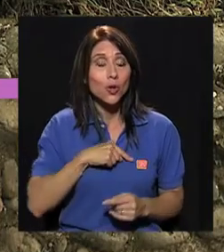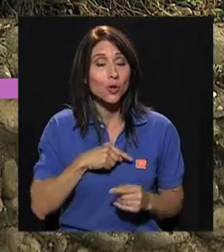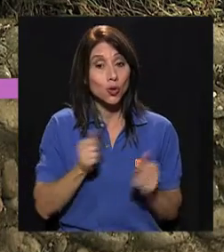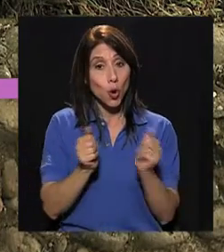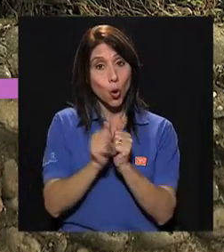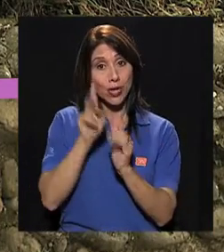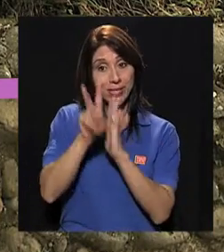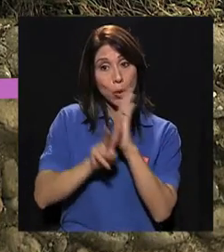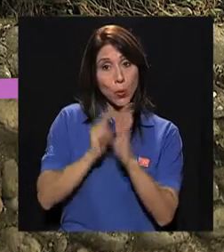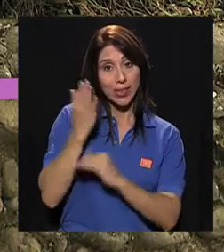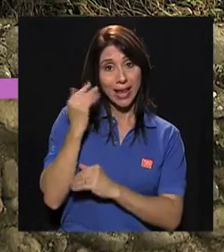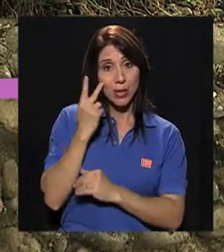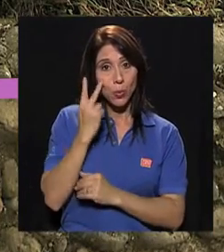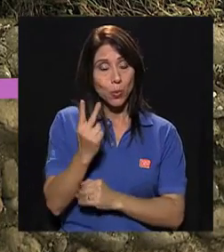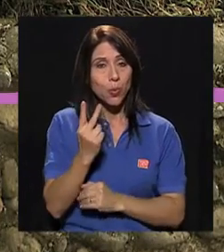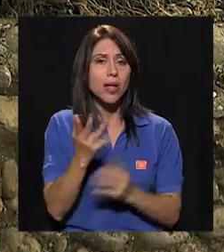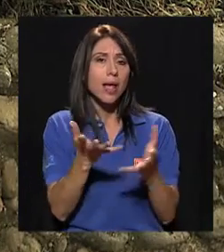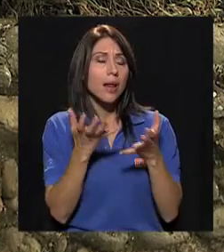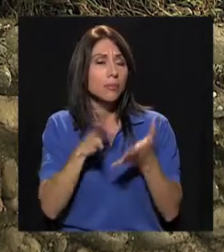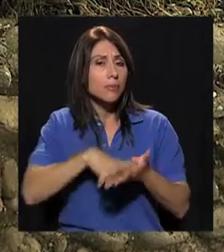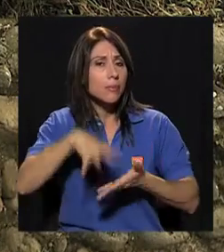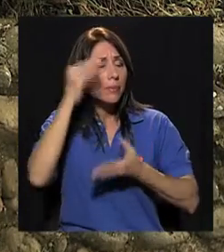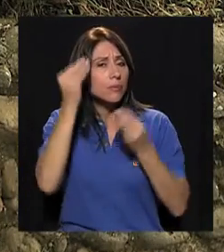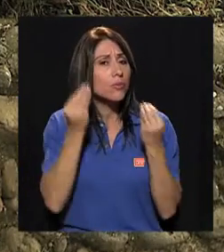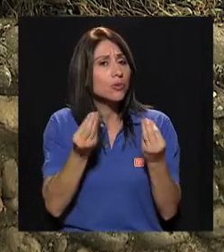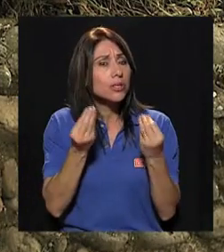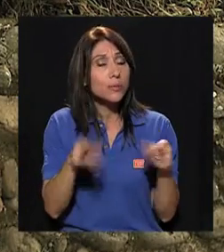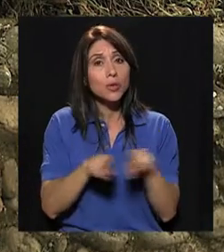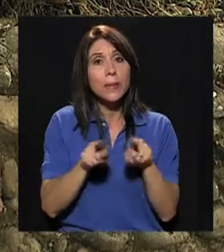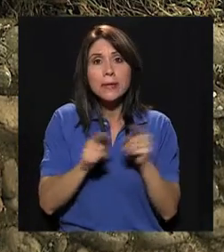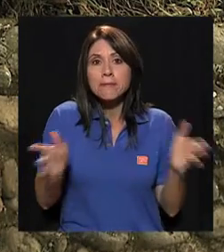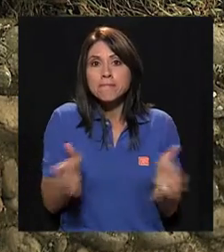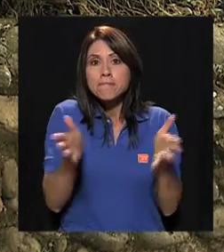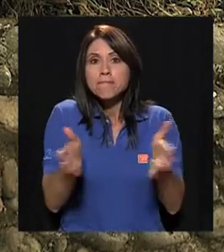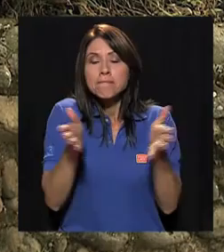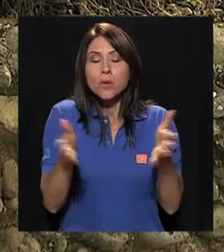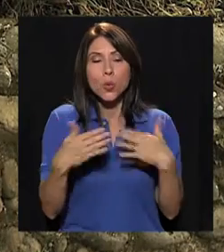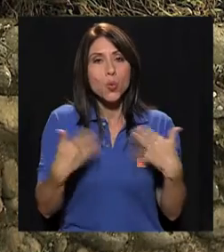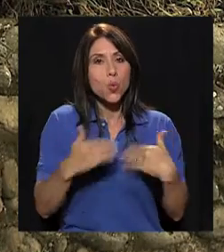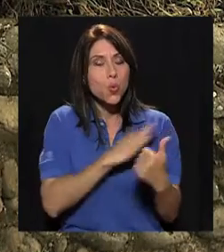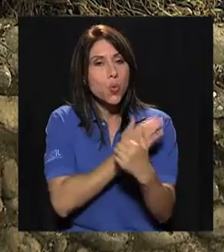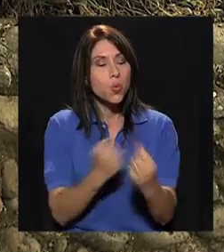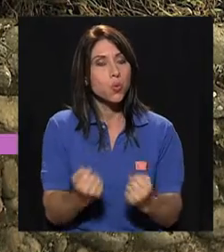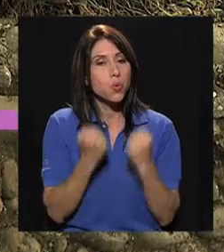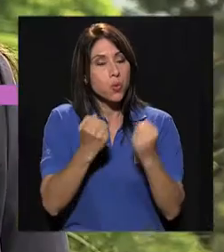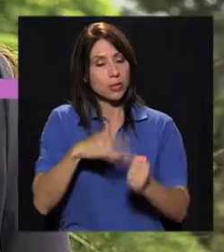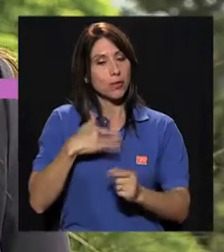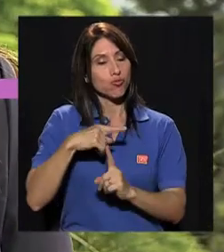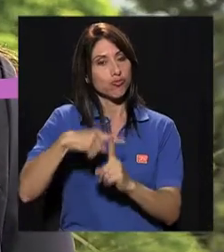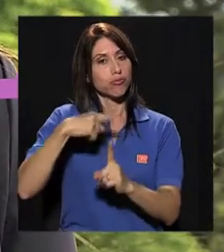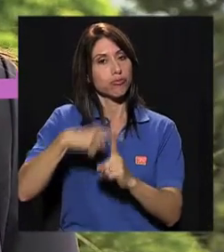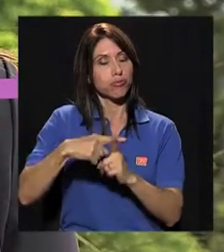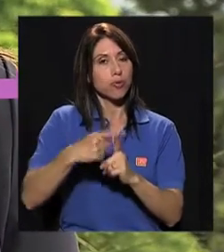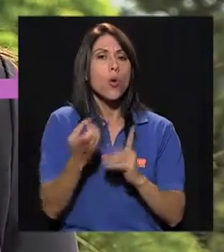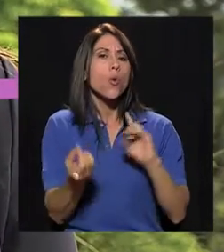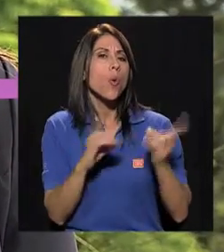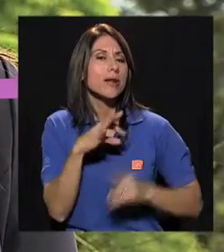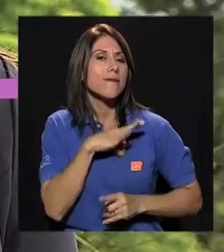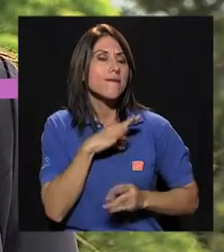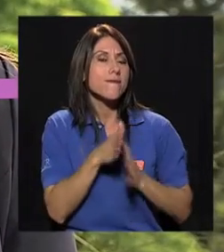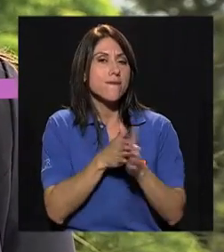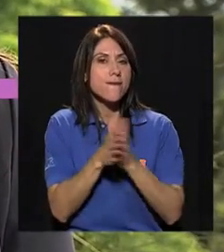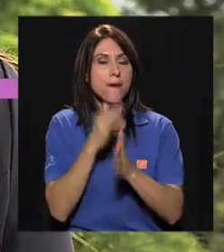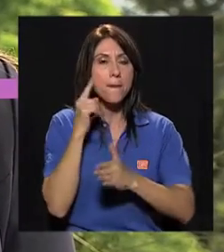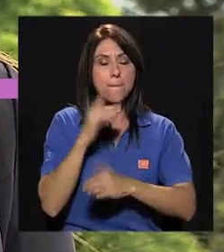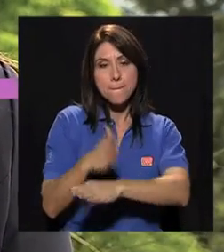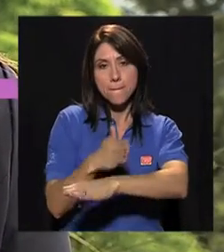con este documental que observamos, Fabiola, aprender muchísimo, inyectarnos también de esa energía, de ese positivismo acerca de los beneficios que tenemos para mejorar